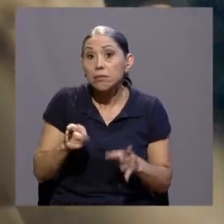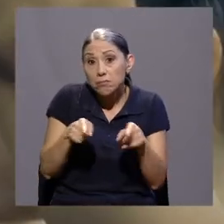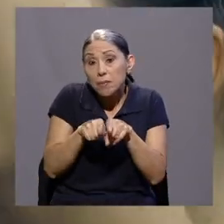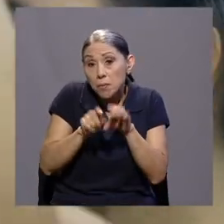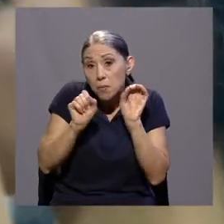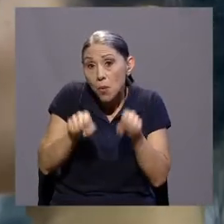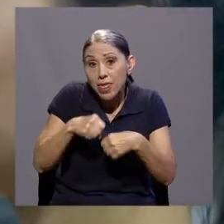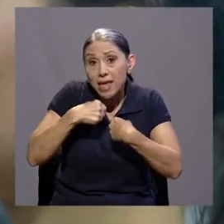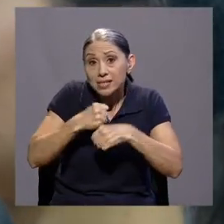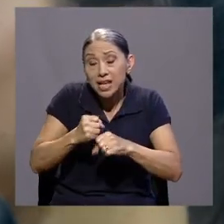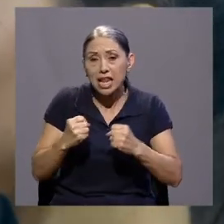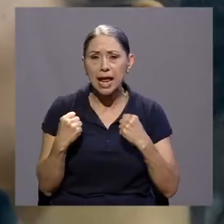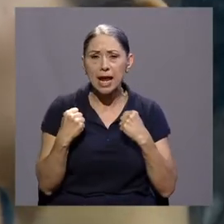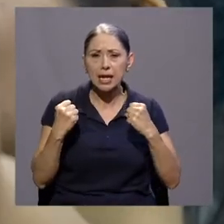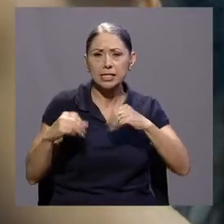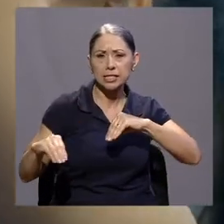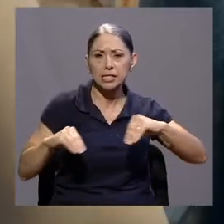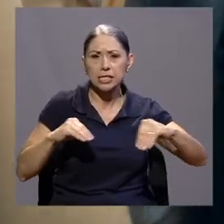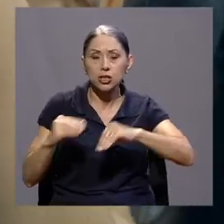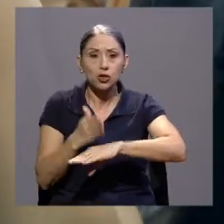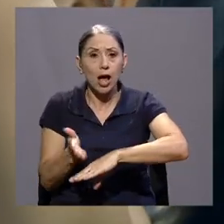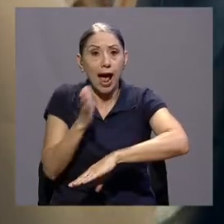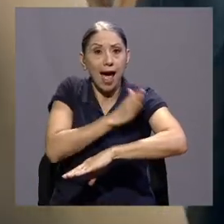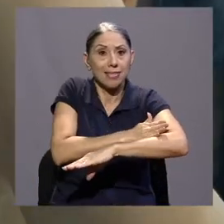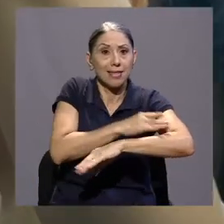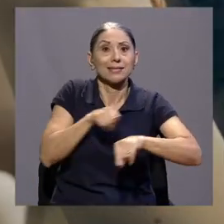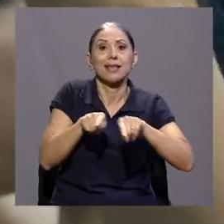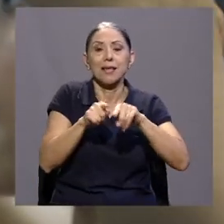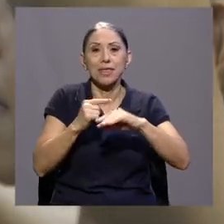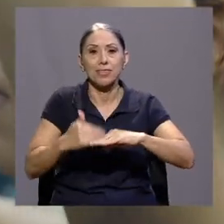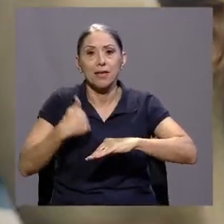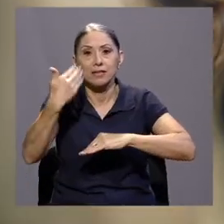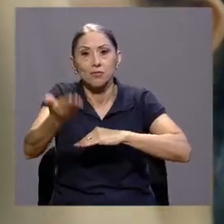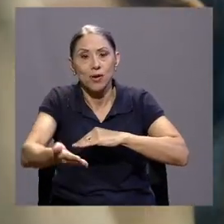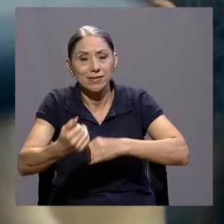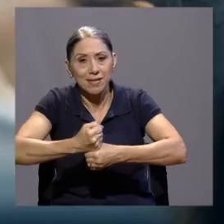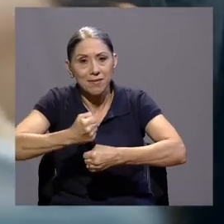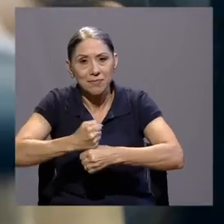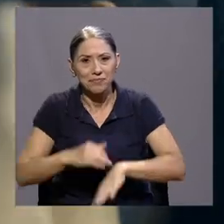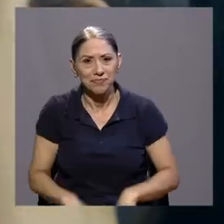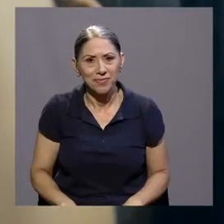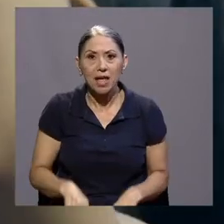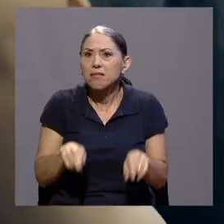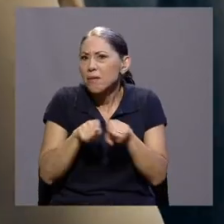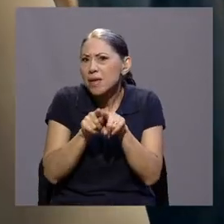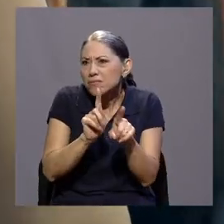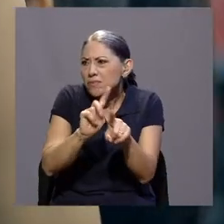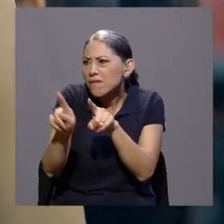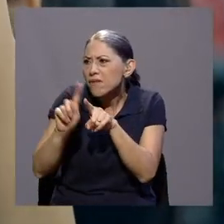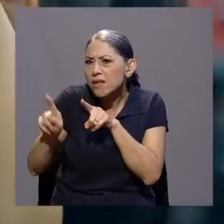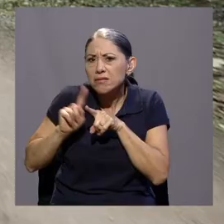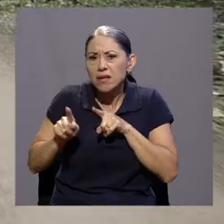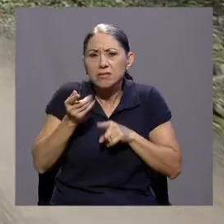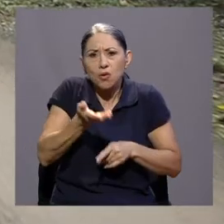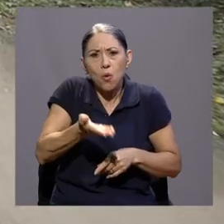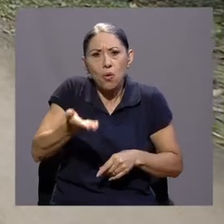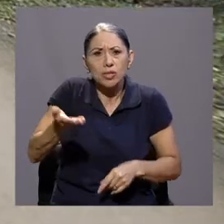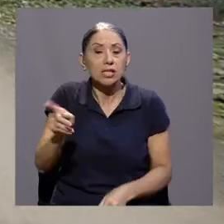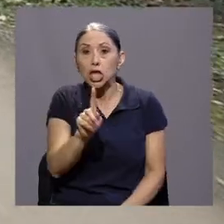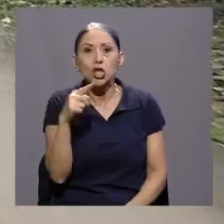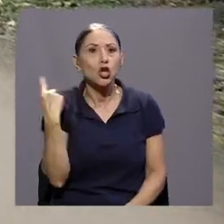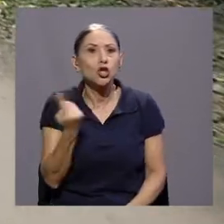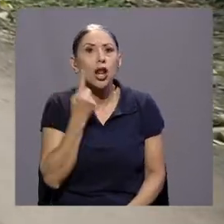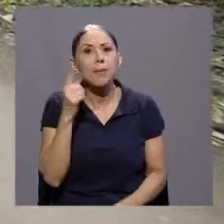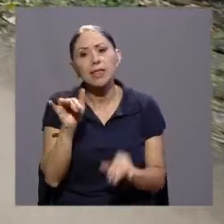como después de la jornada laboral, eso es fundamental. Y hacer cosas diferentes, no solamente estar ahí en una